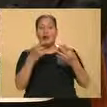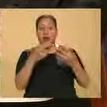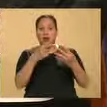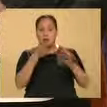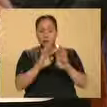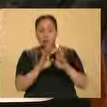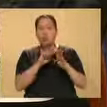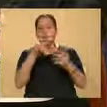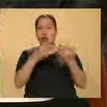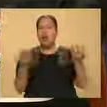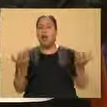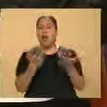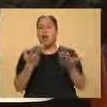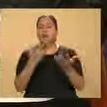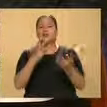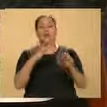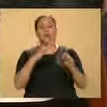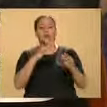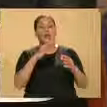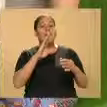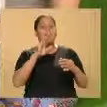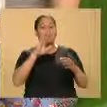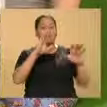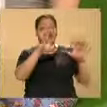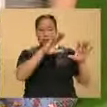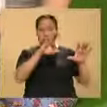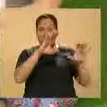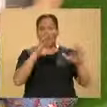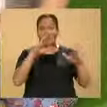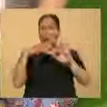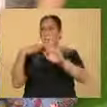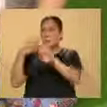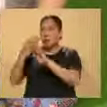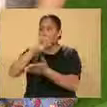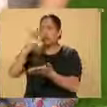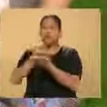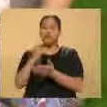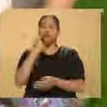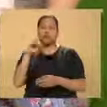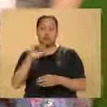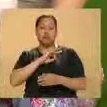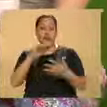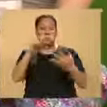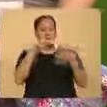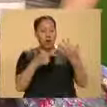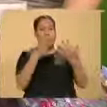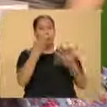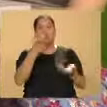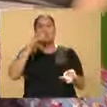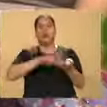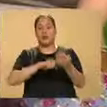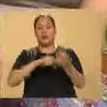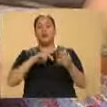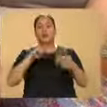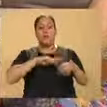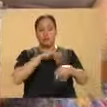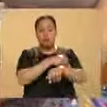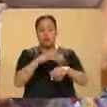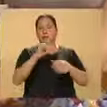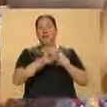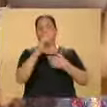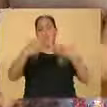pueden ejercer en contra de todas estas personas que te acabo de mencionar y que se toman como violencia familiar. Como delito.